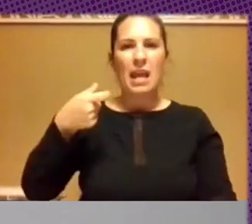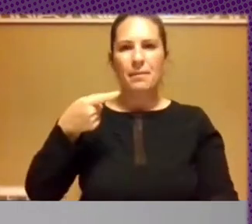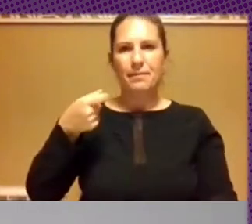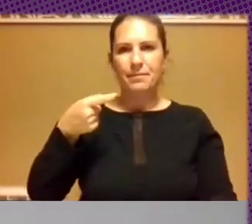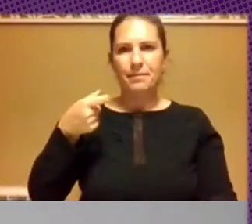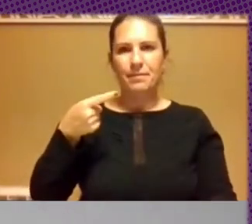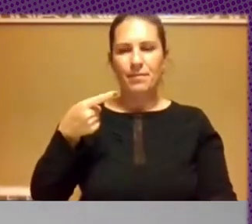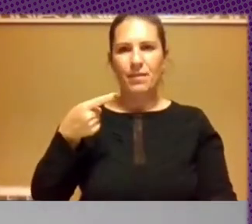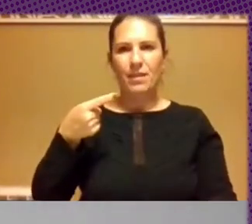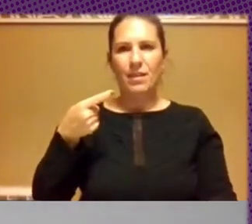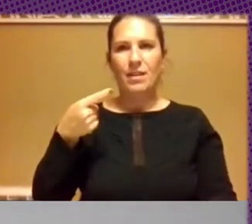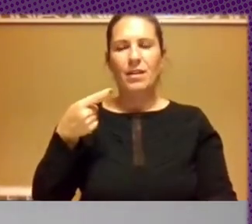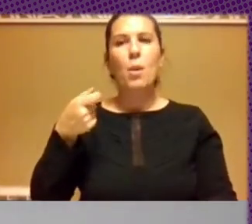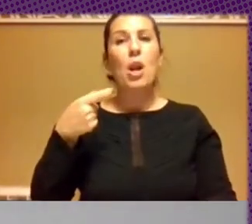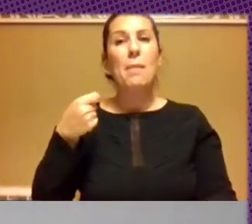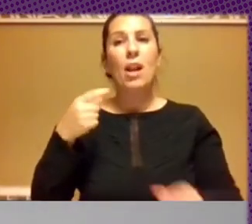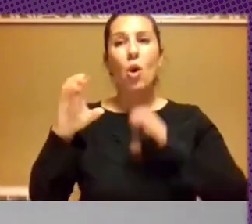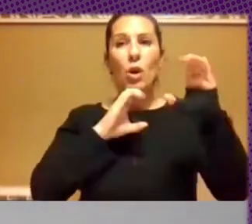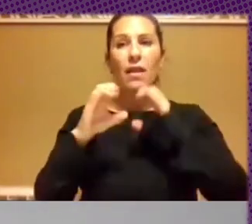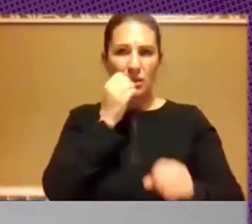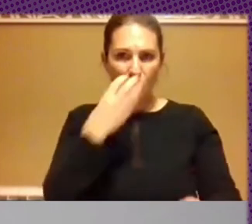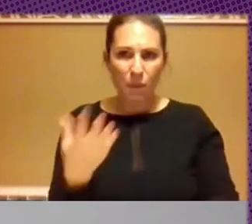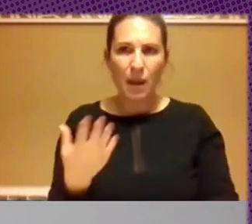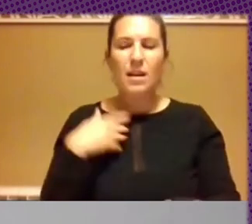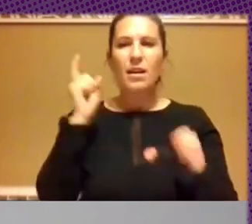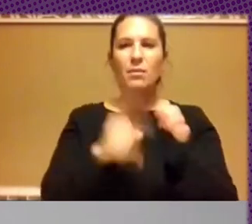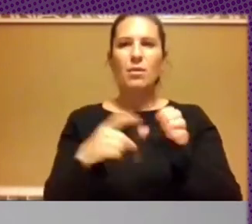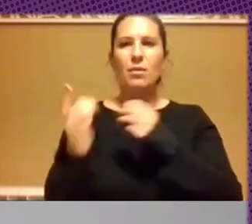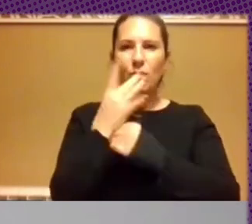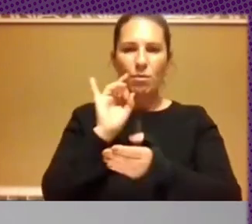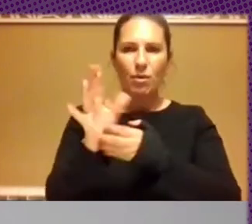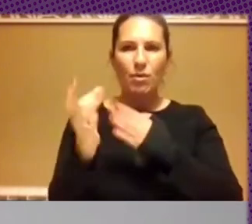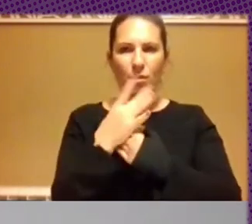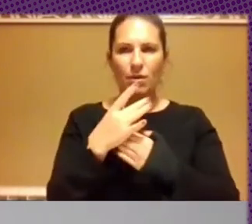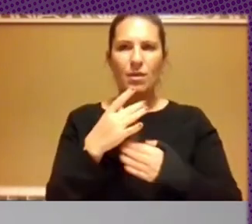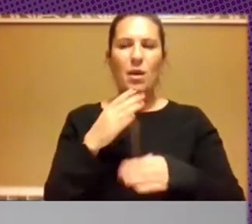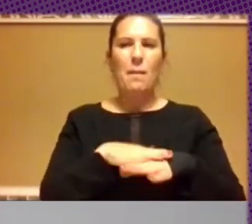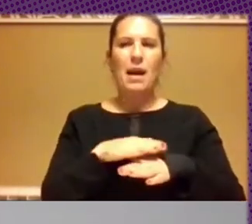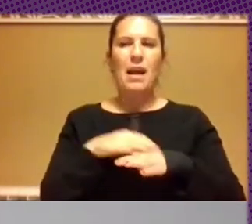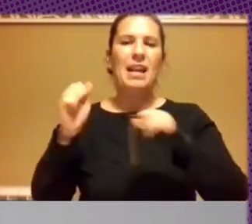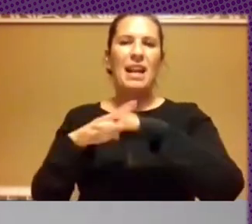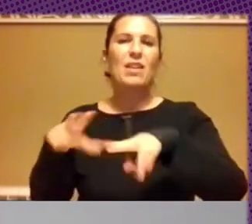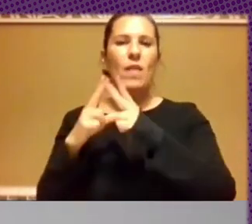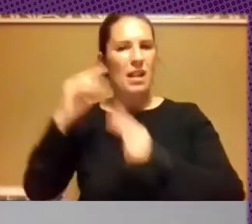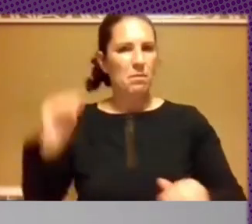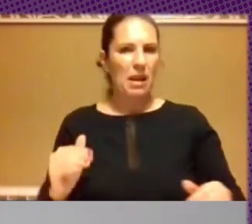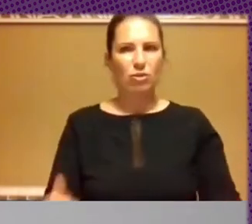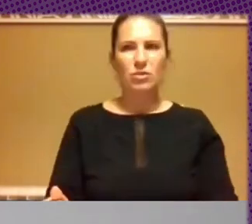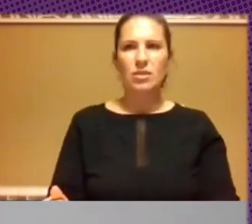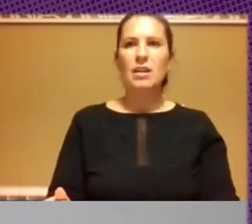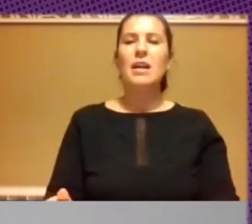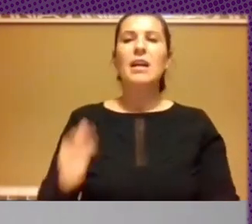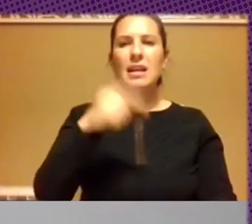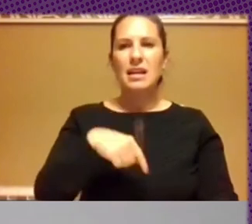está muy bien comunicarse por email suscribirse a newsletes y así salir de las inercias de las redes sociales y volver a suscribirse